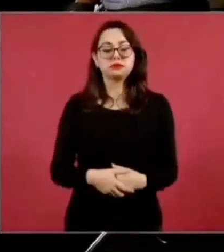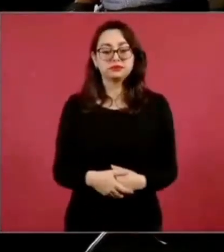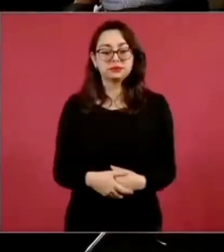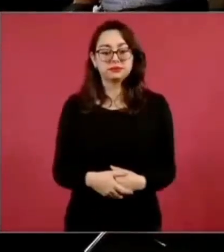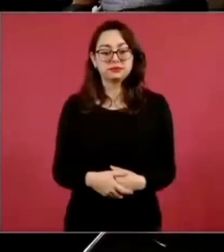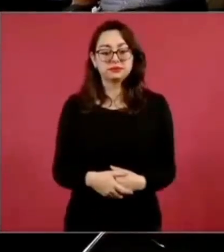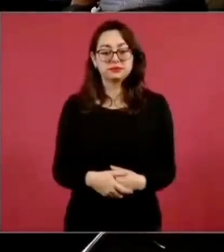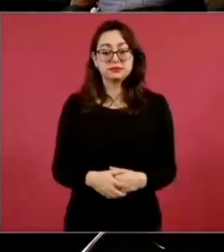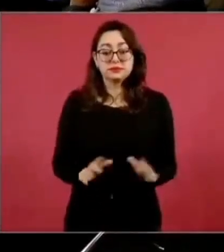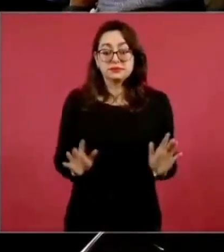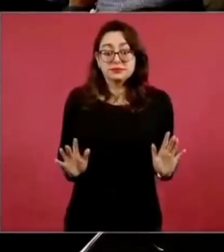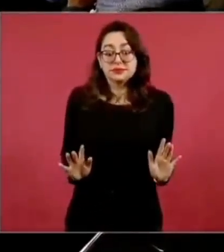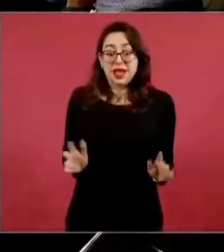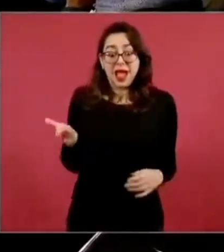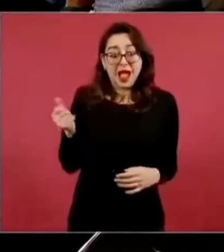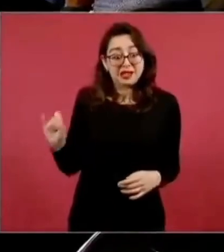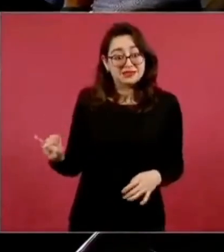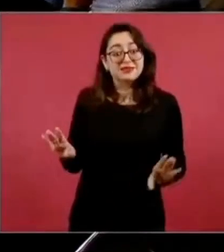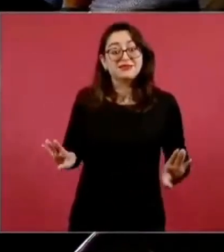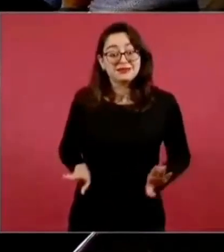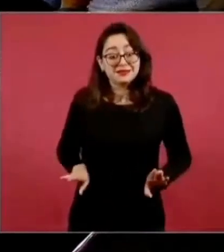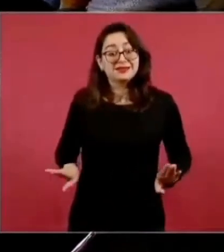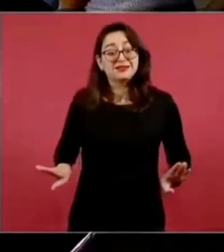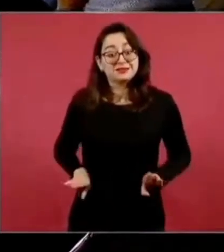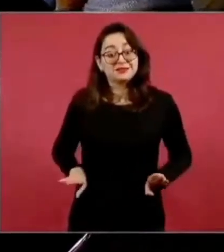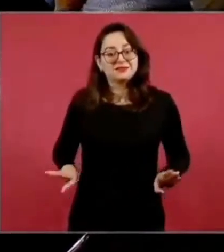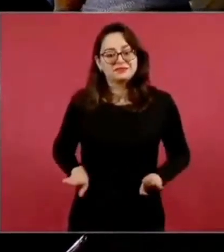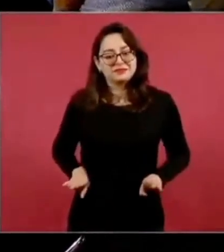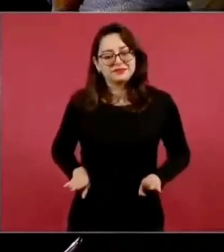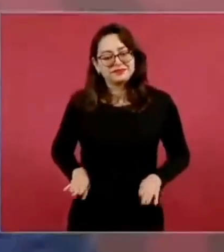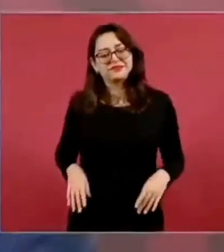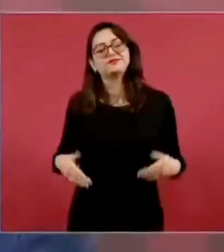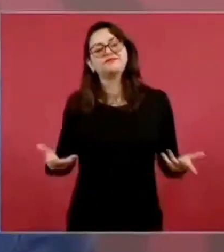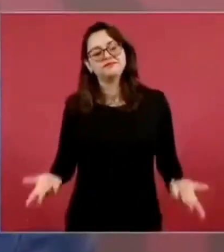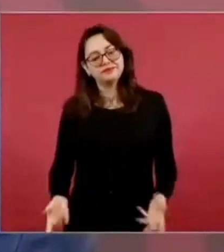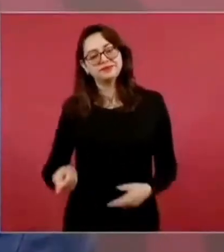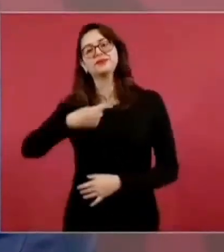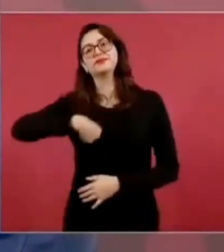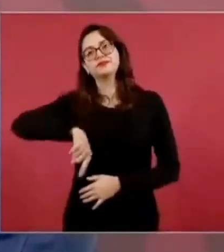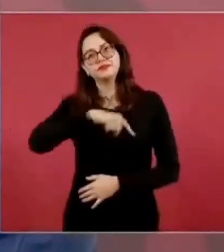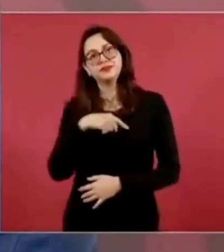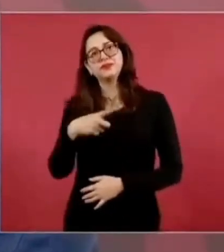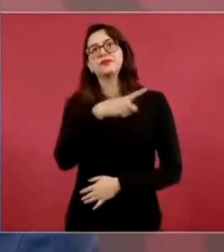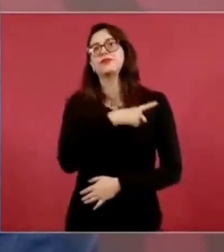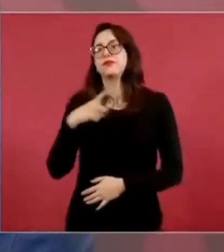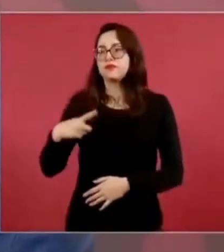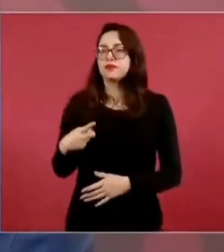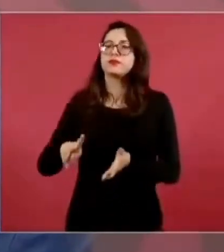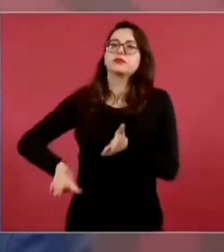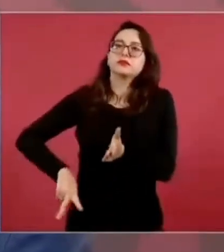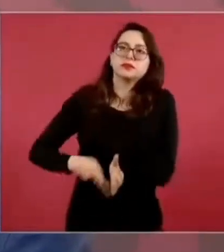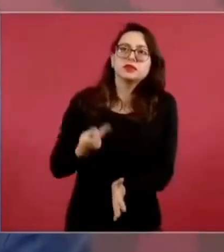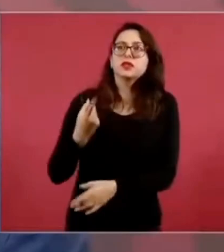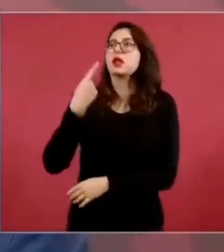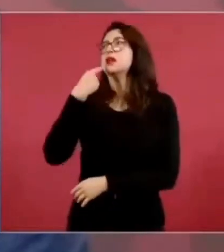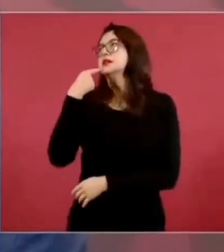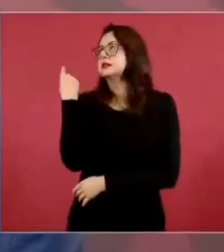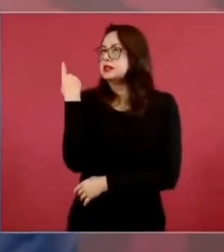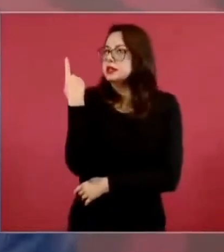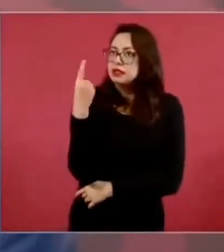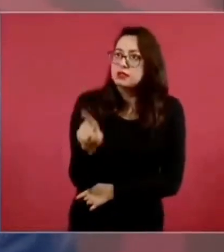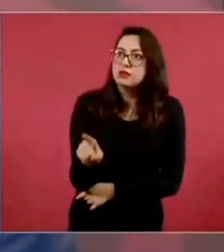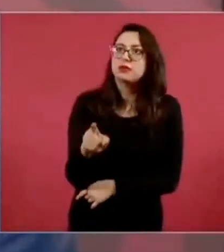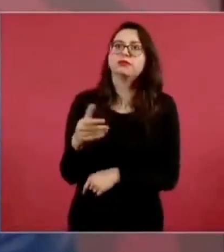de ese tipo, claro, se va a impugnar pero esto demuestra el entreguismo